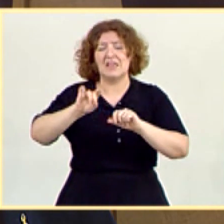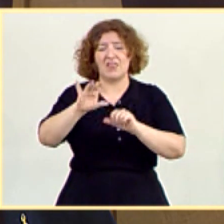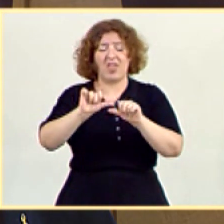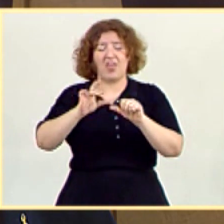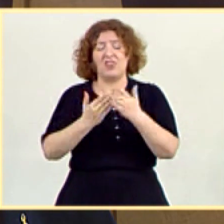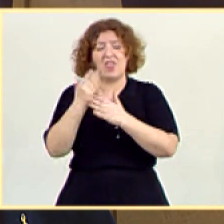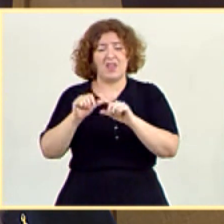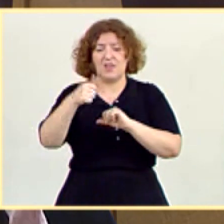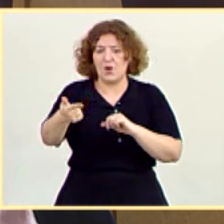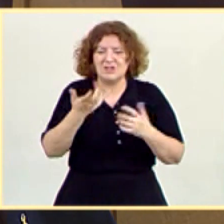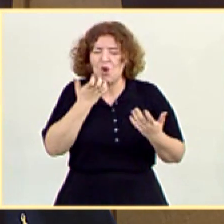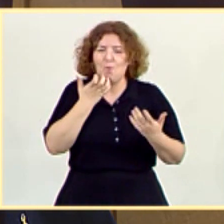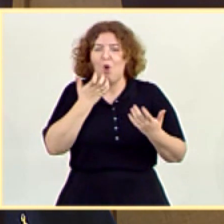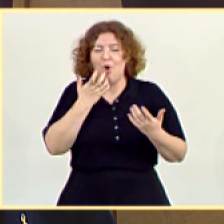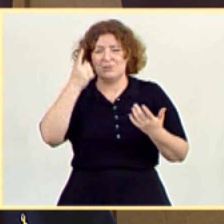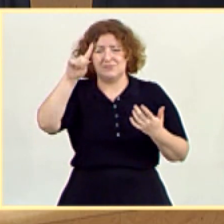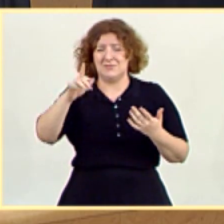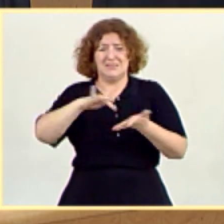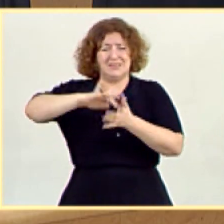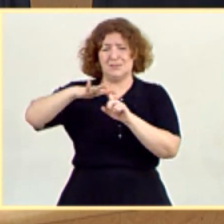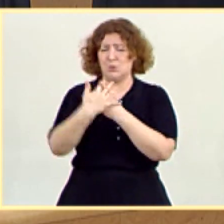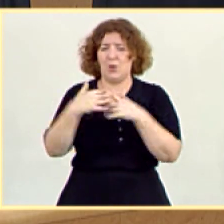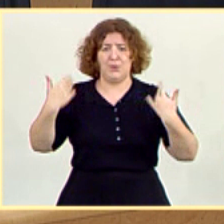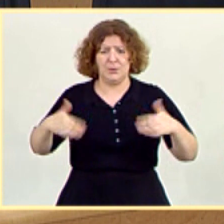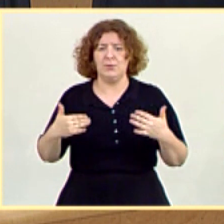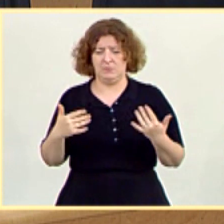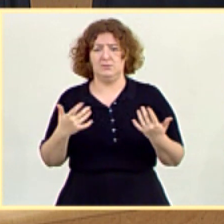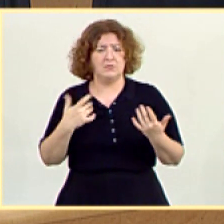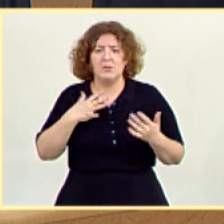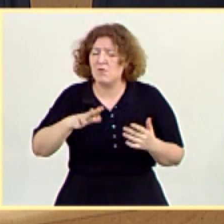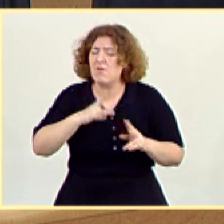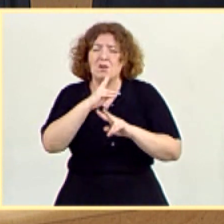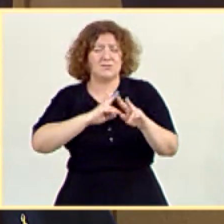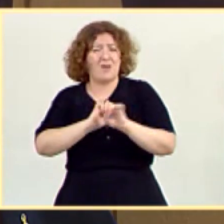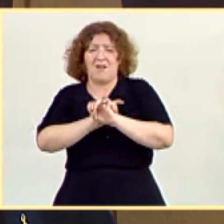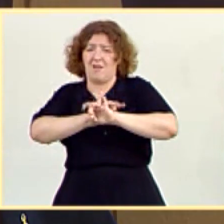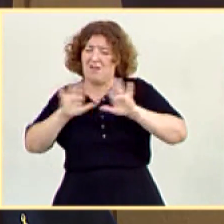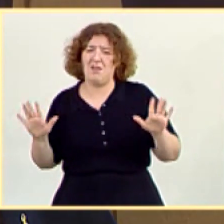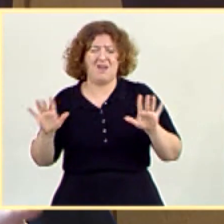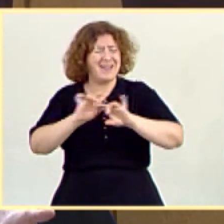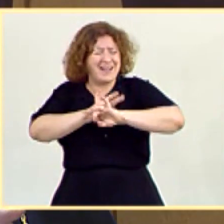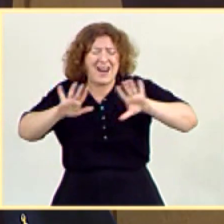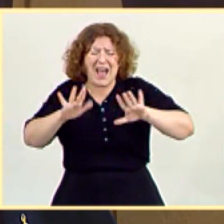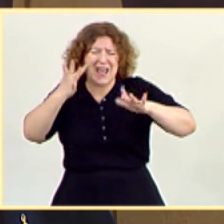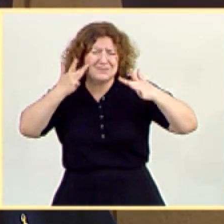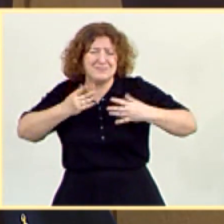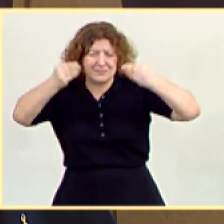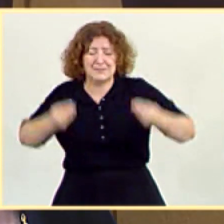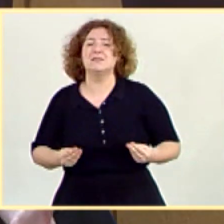mesa una patata muy caliente. Por lo tanto, lo que le pediría es claridad en su respuesta, una respuesta nítida que dé